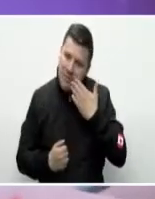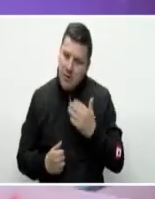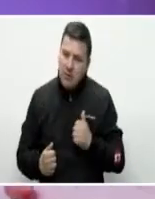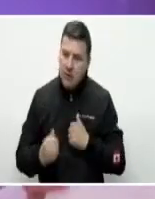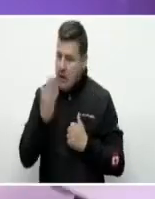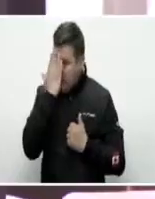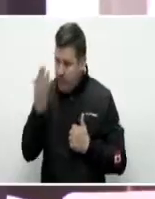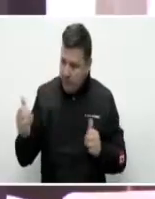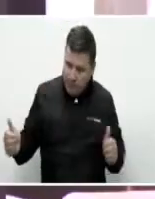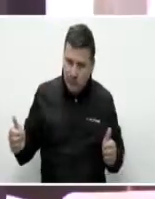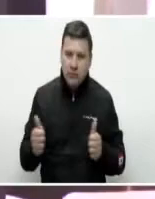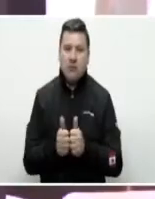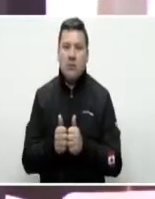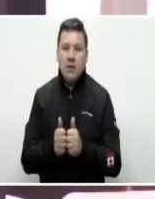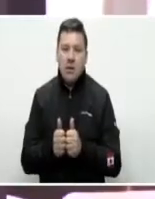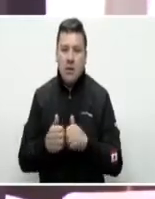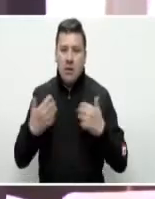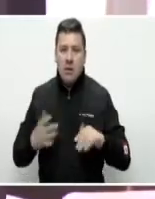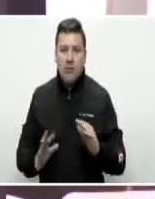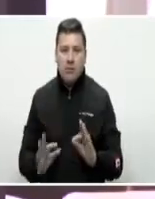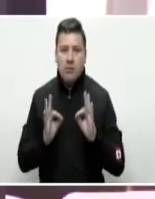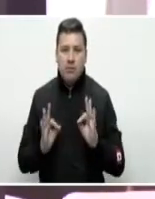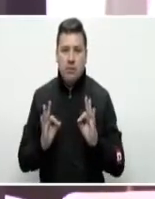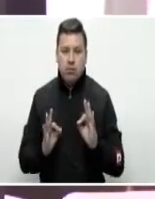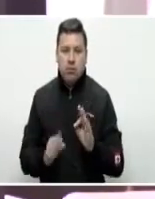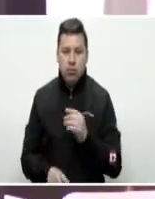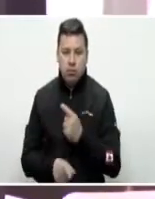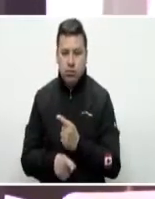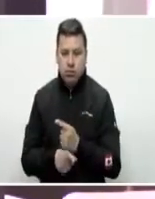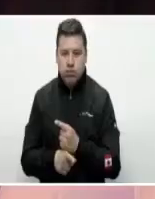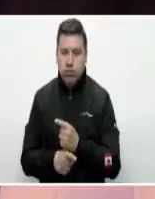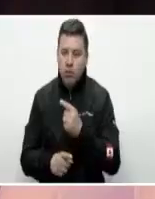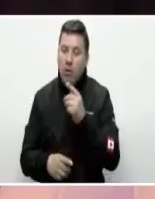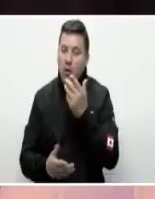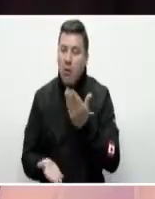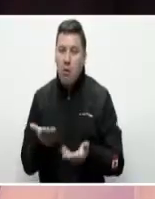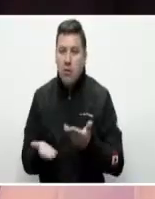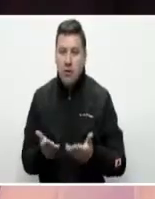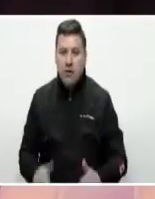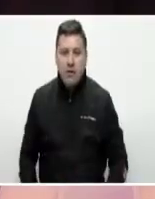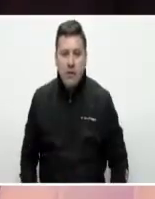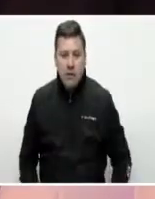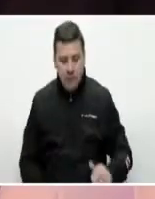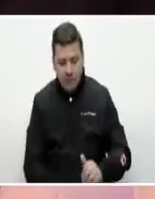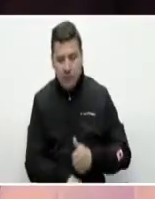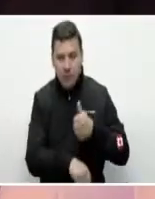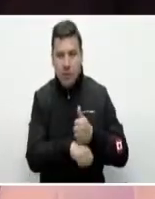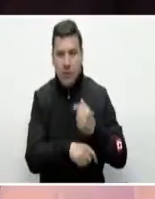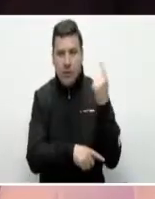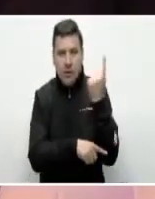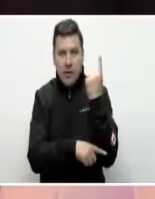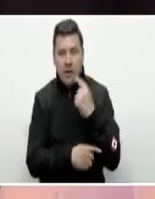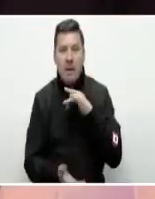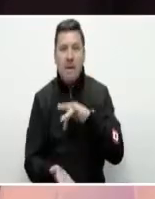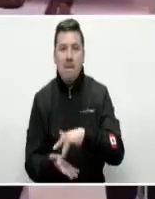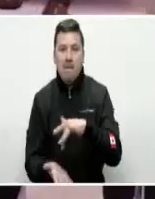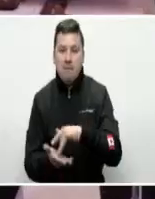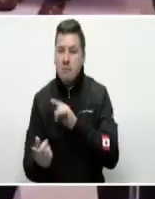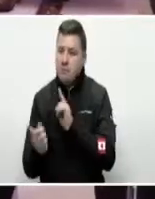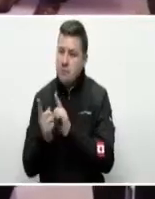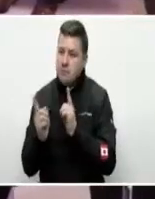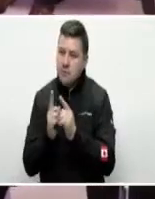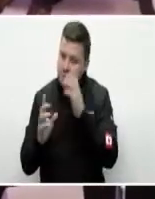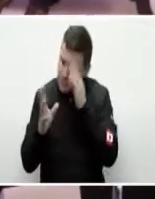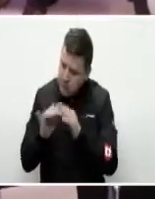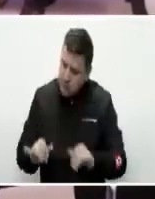frente realmente es una garantía de que eso puede ser posible. El director general del SENA participó en el panel del encuentro